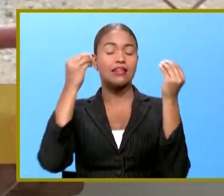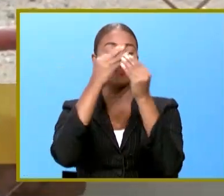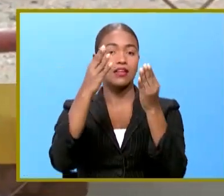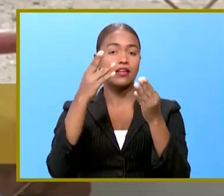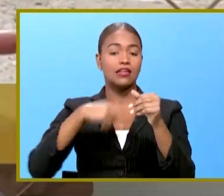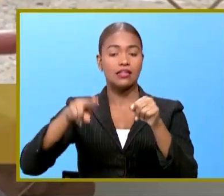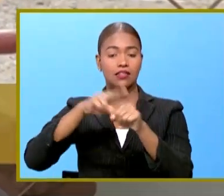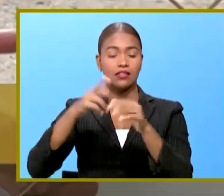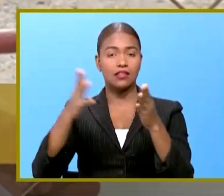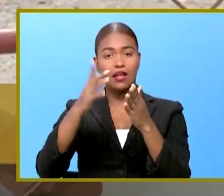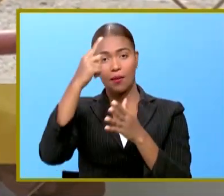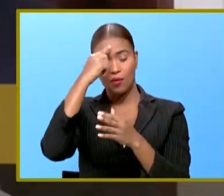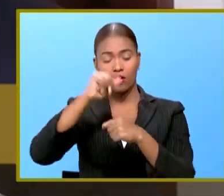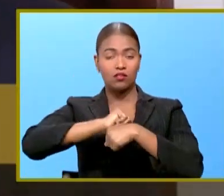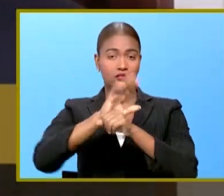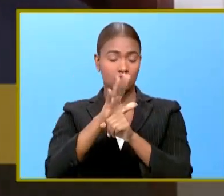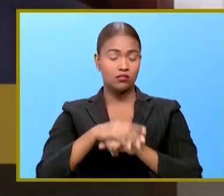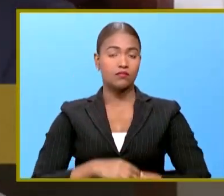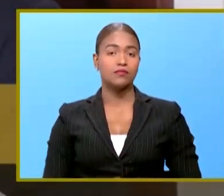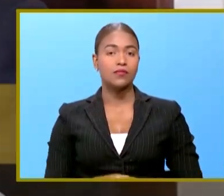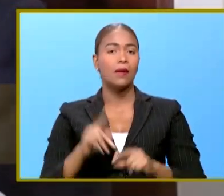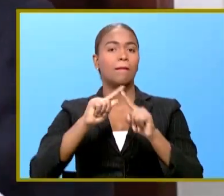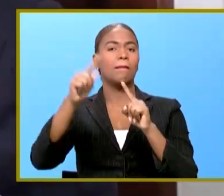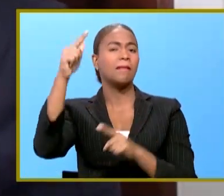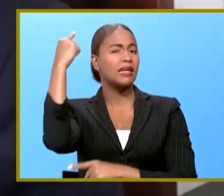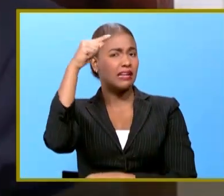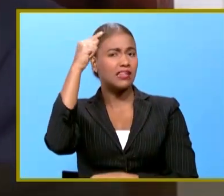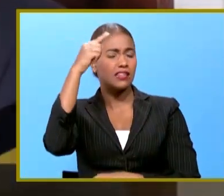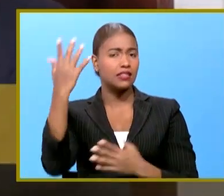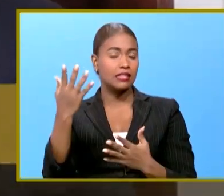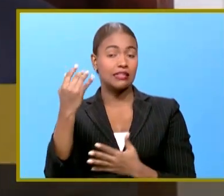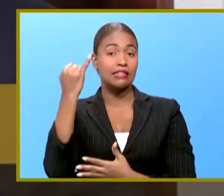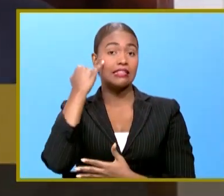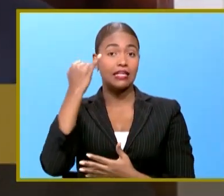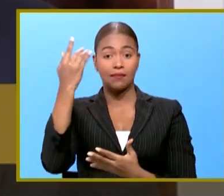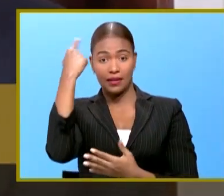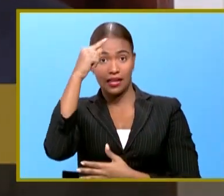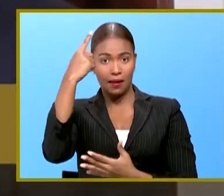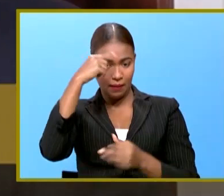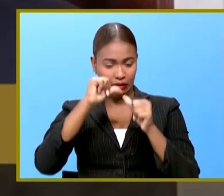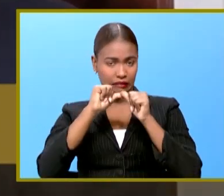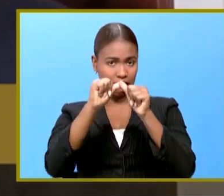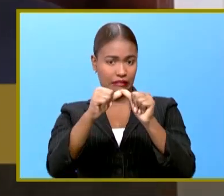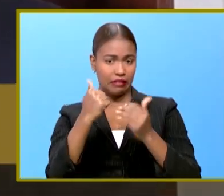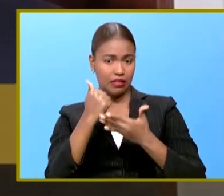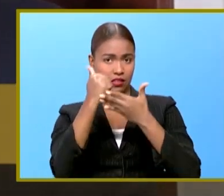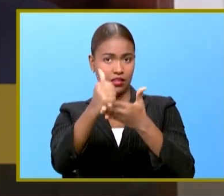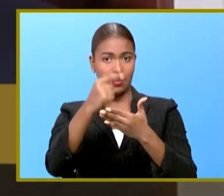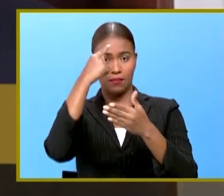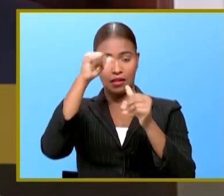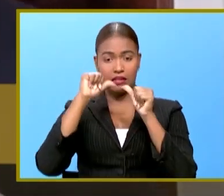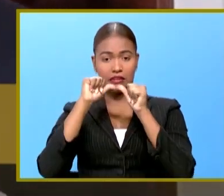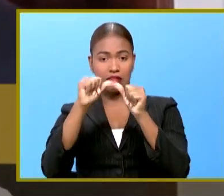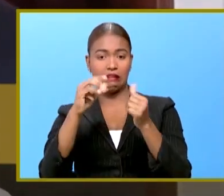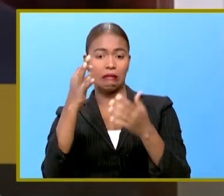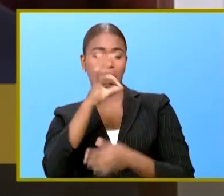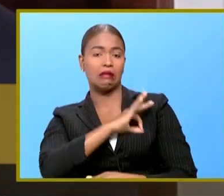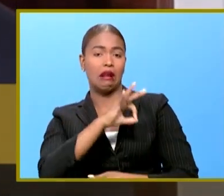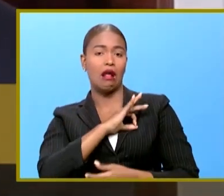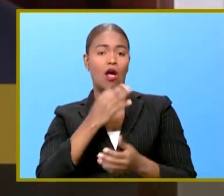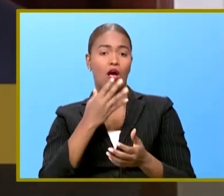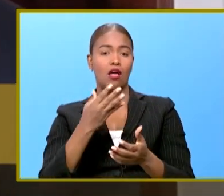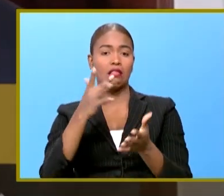en la nación por la pandemia ¿pero para qué? ¿pero para qué? para seguirse beneficiando para seguirle sacando beneficios